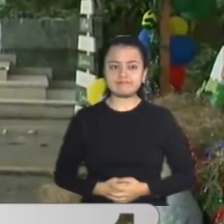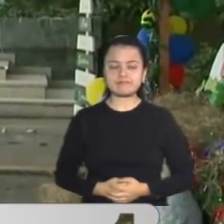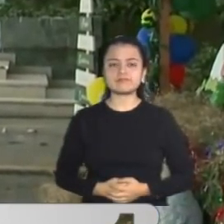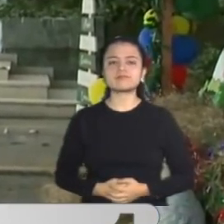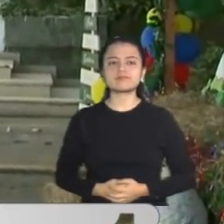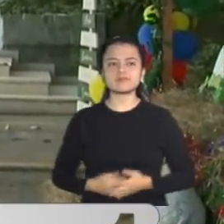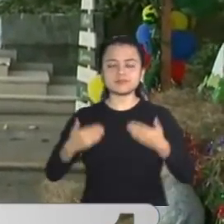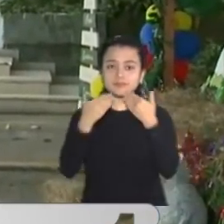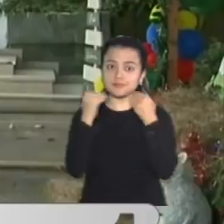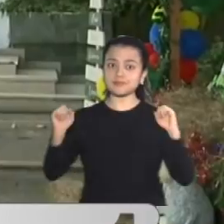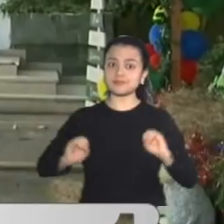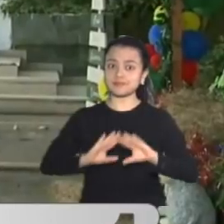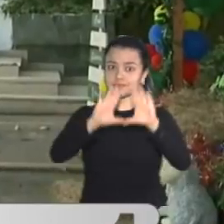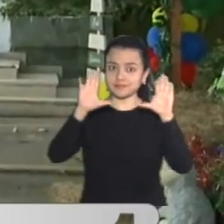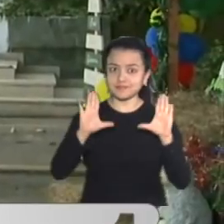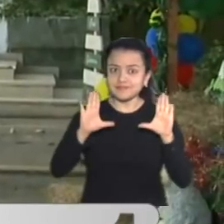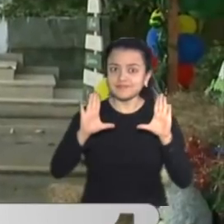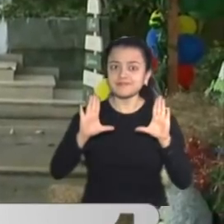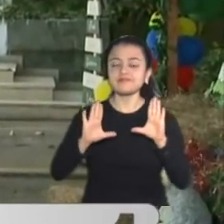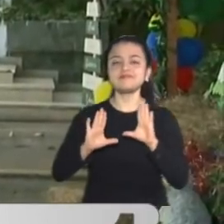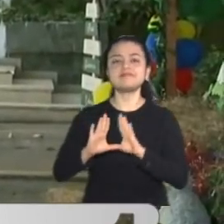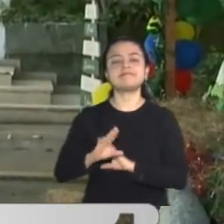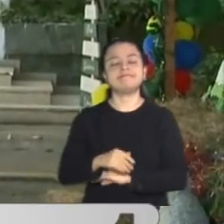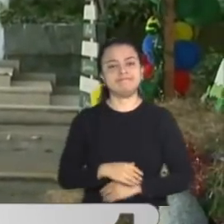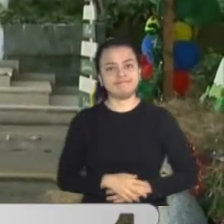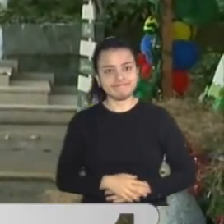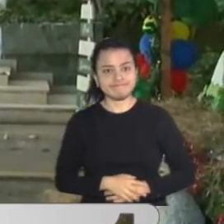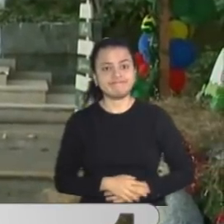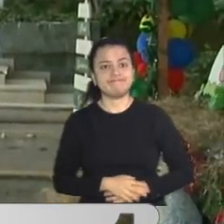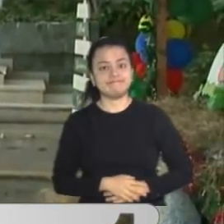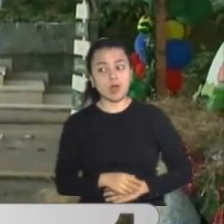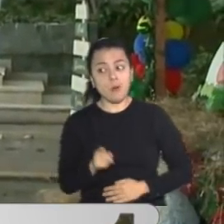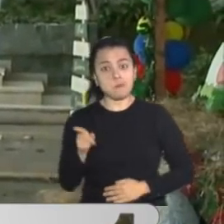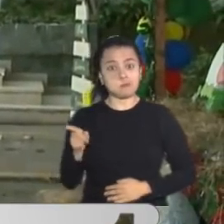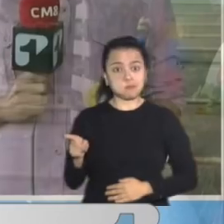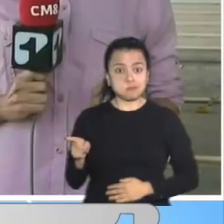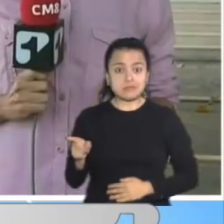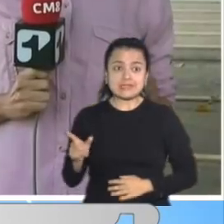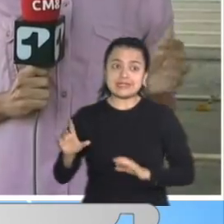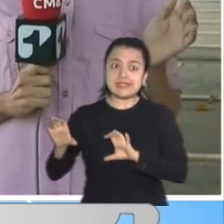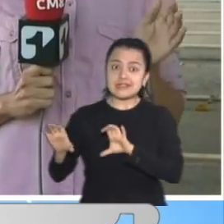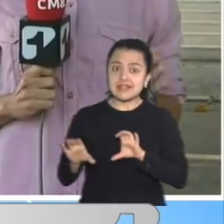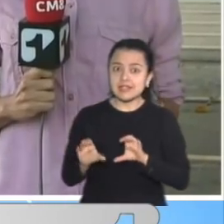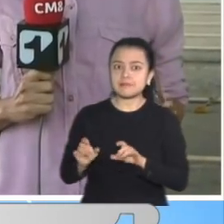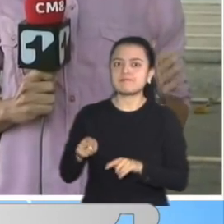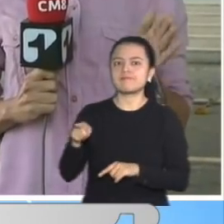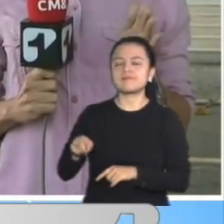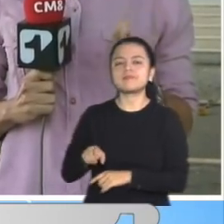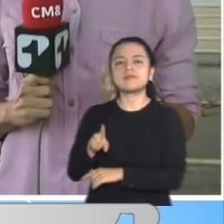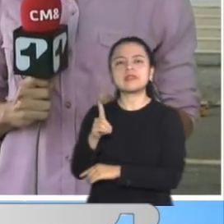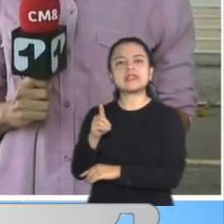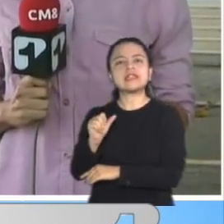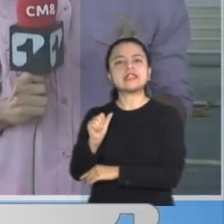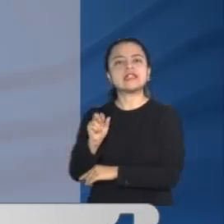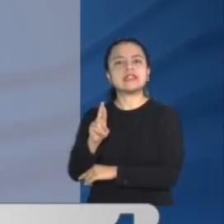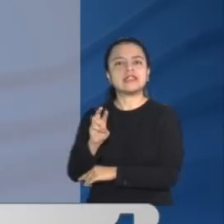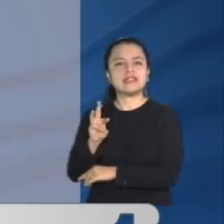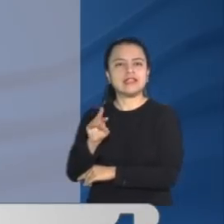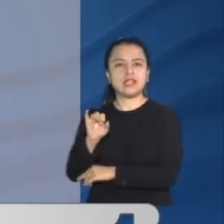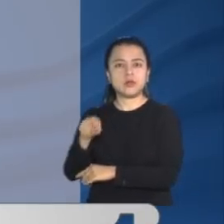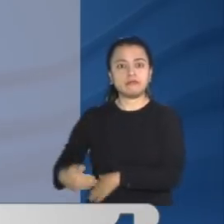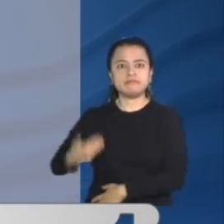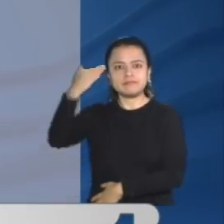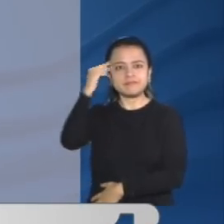Buenos días, Luisa y televidentes. Después, el agresor, debemos decir que responde al nombre de Darwin José Terán, de